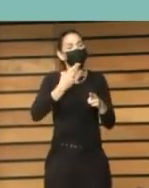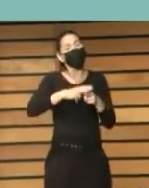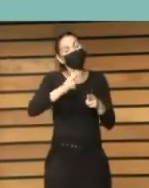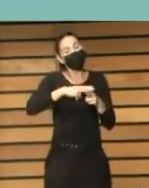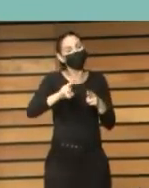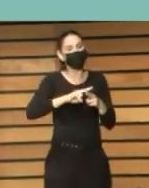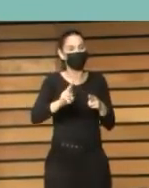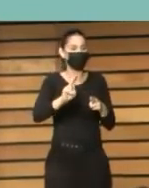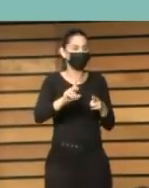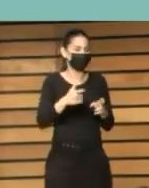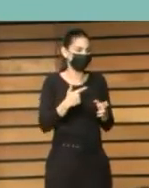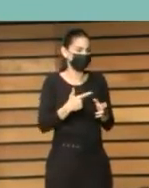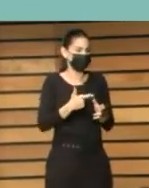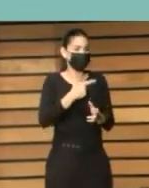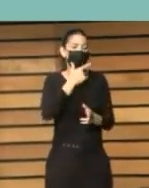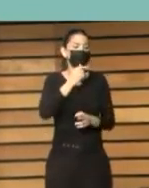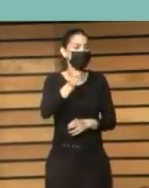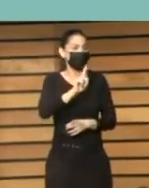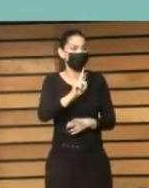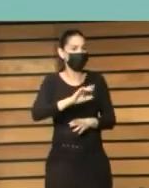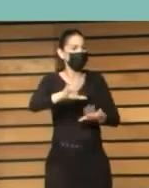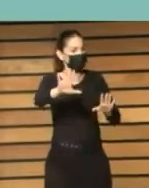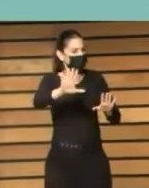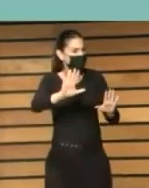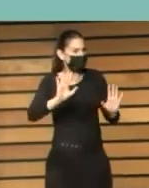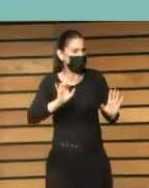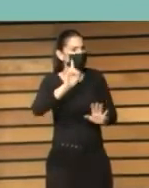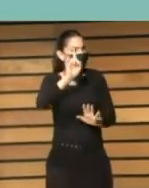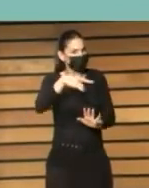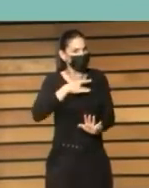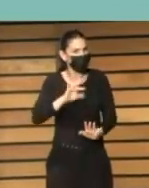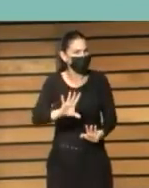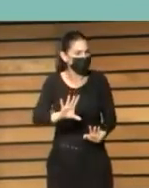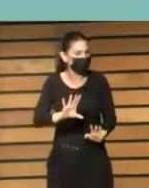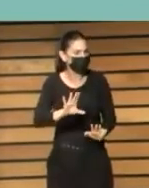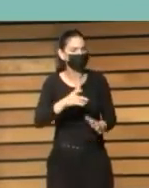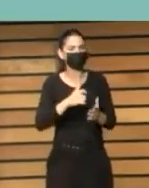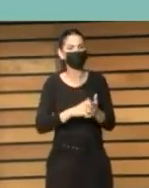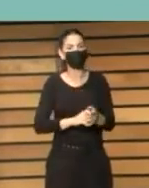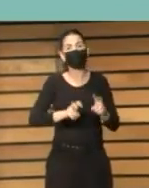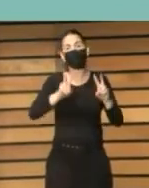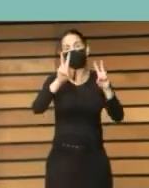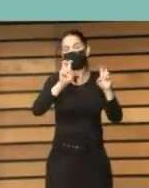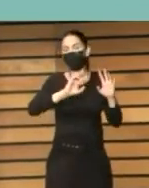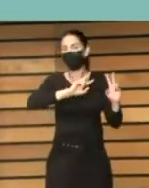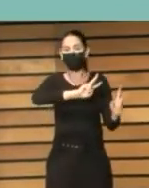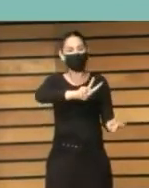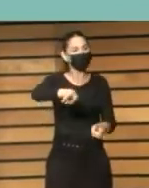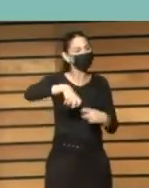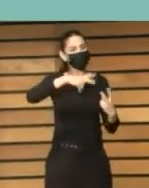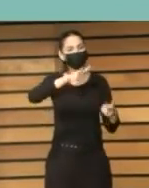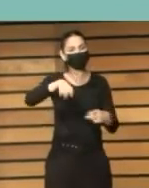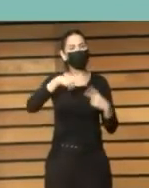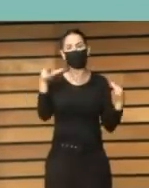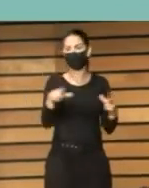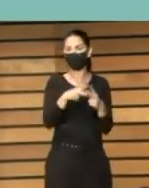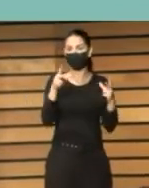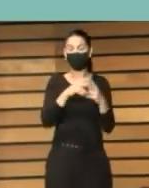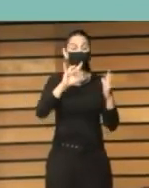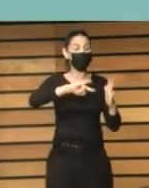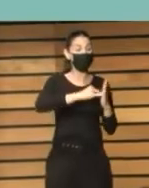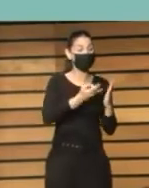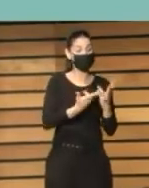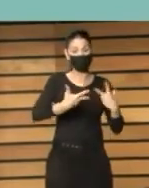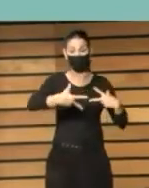alejada como a veces parece todo eso de la agenda 2030 de las bibliotecas ha sido un proceso de innovación social y cuando termina un proyecto